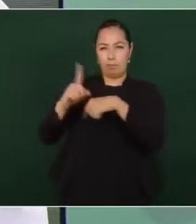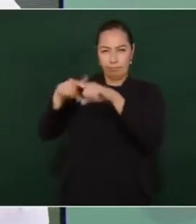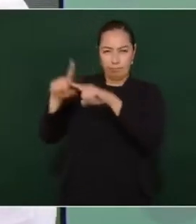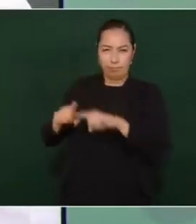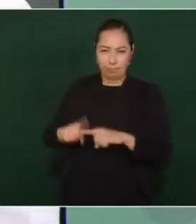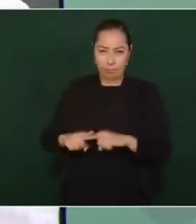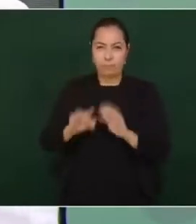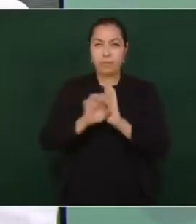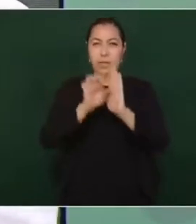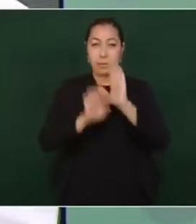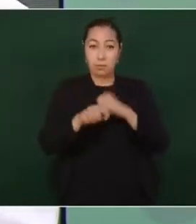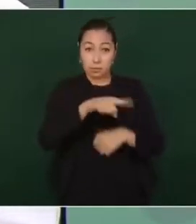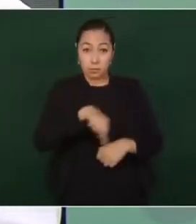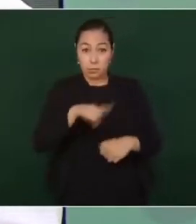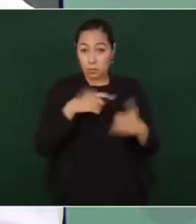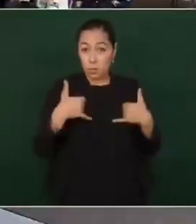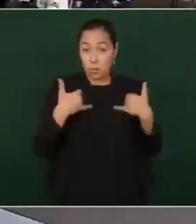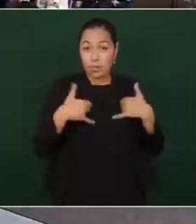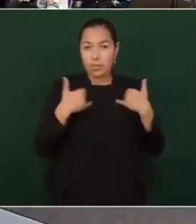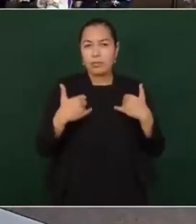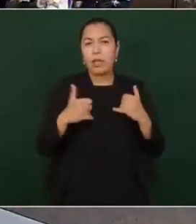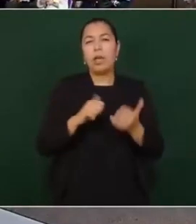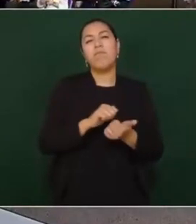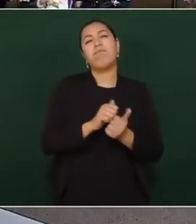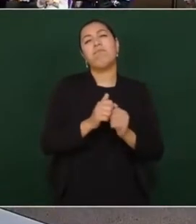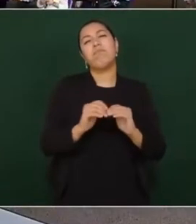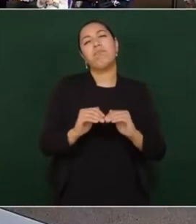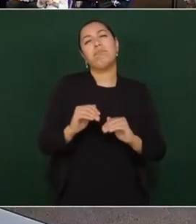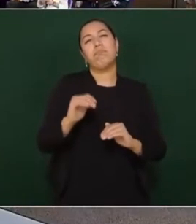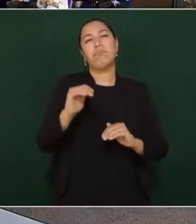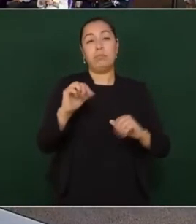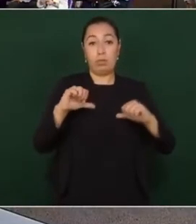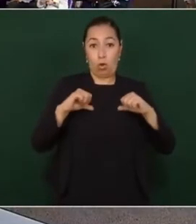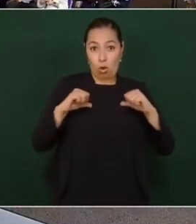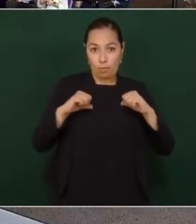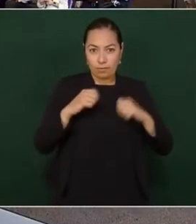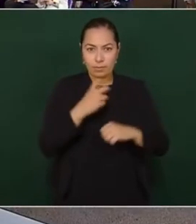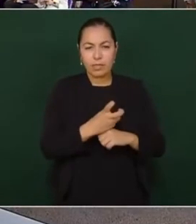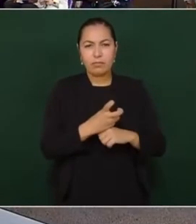y ya los papás quieren que se vayan de la casa.